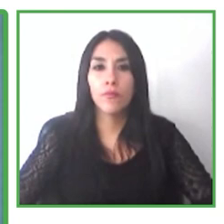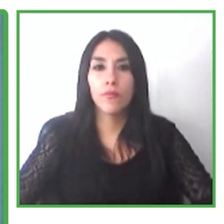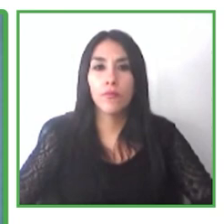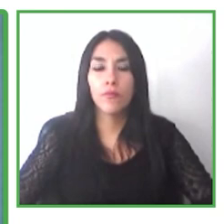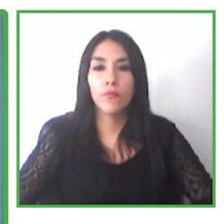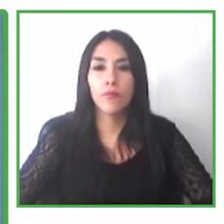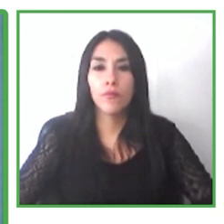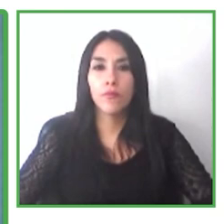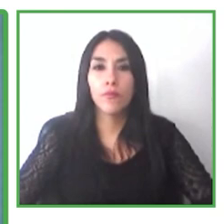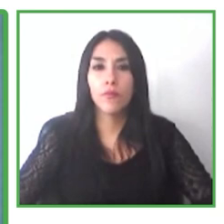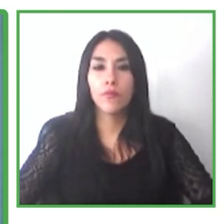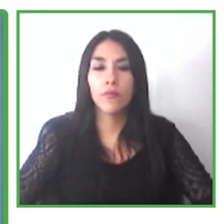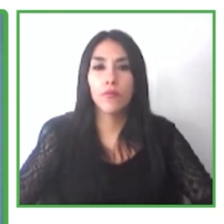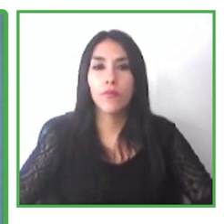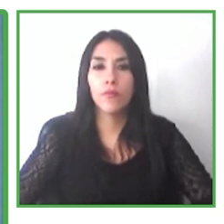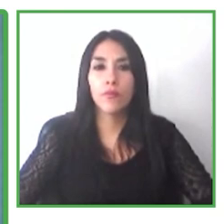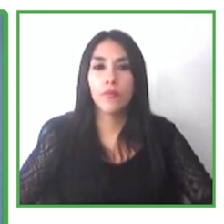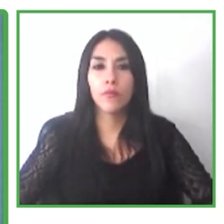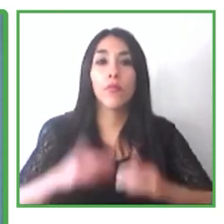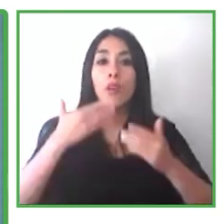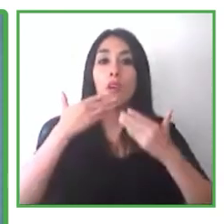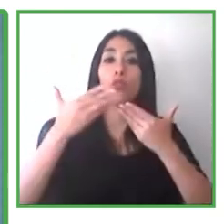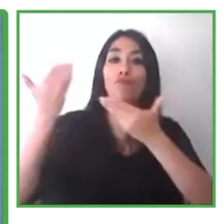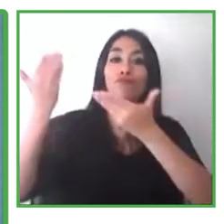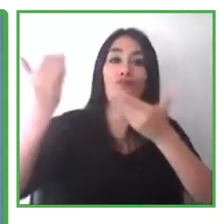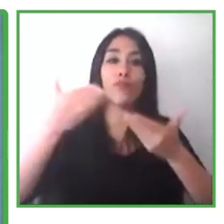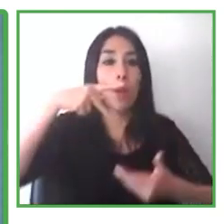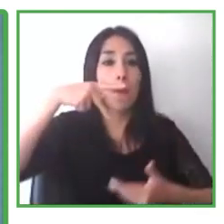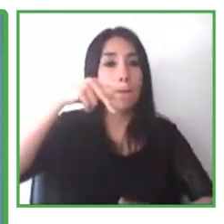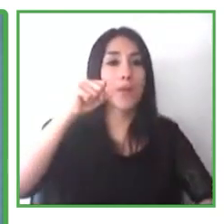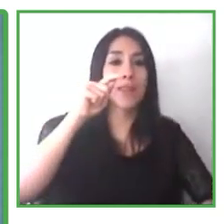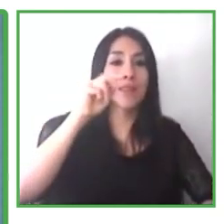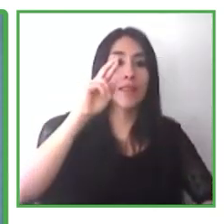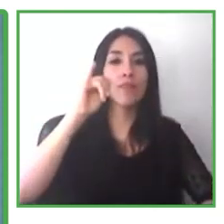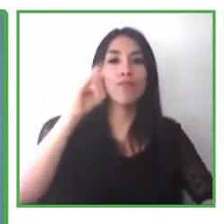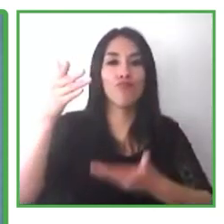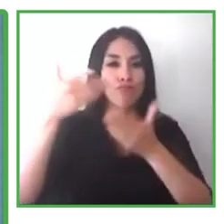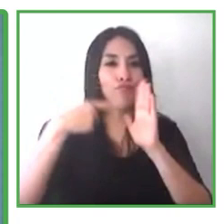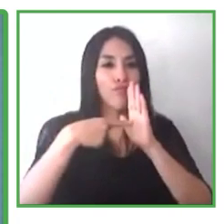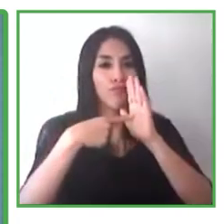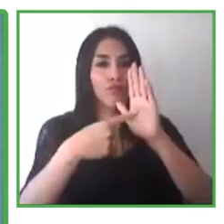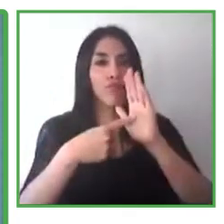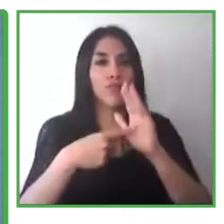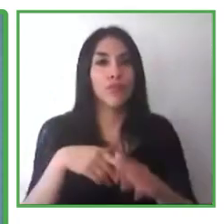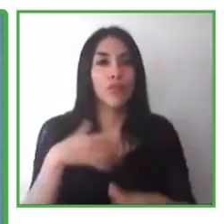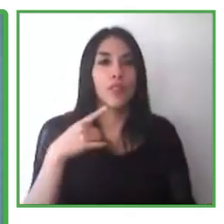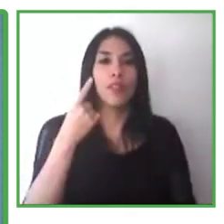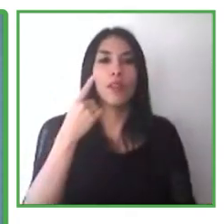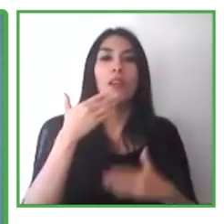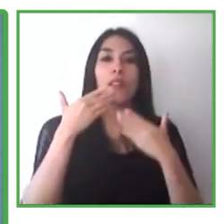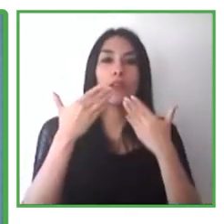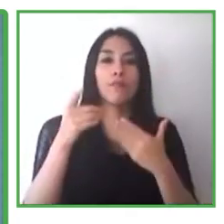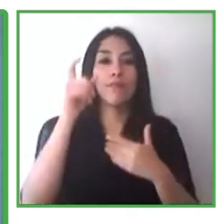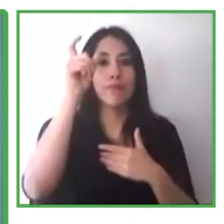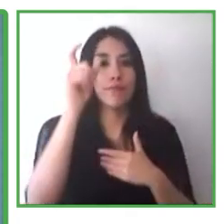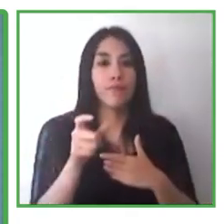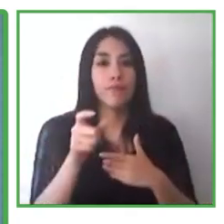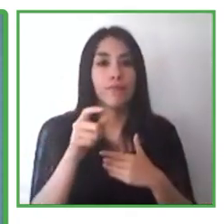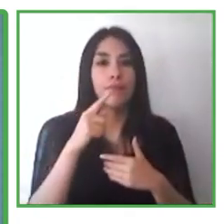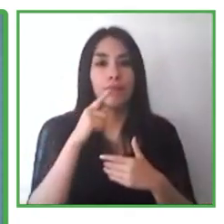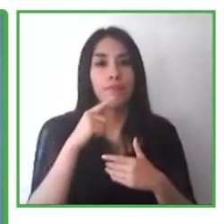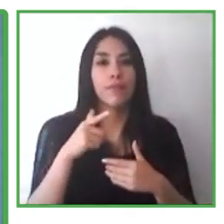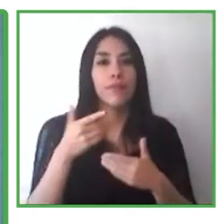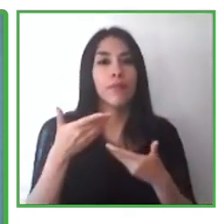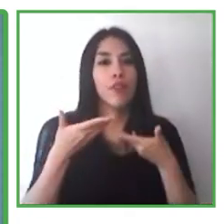Muchas gracias, Pat, por esta gran presentación y muchas gracias a la organización por darme la oportunidad de